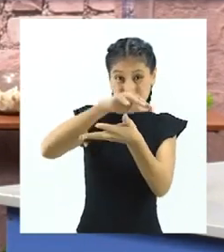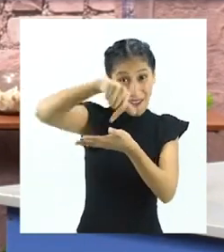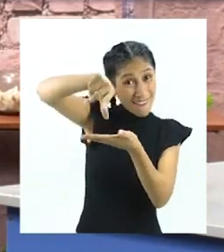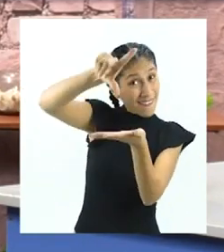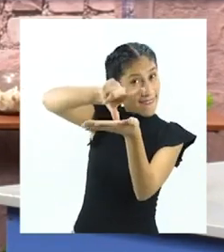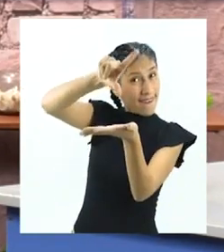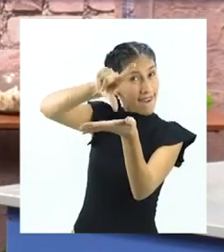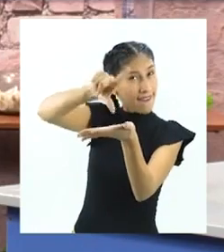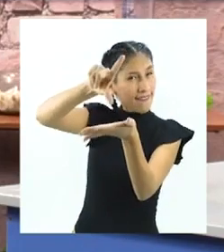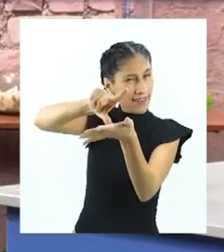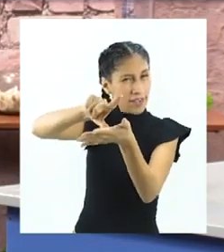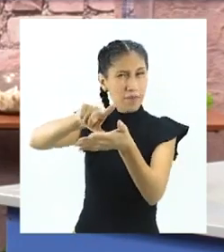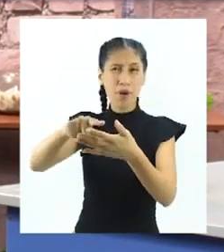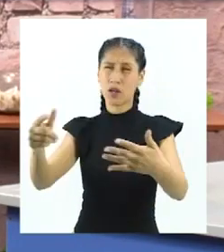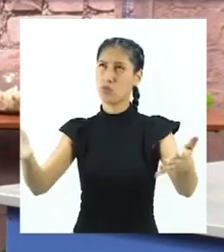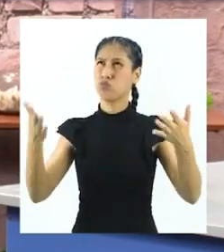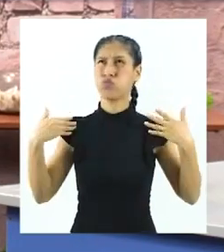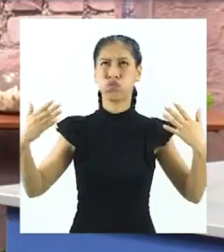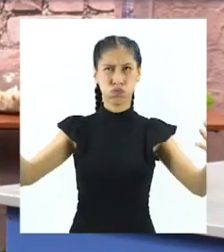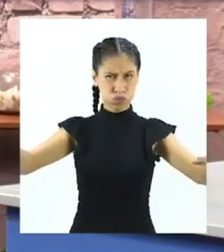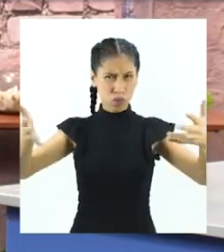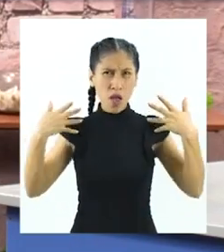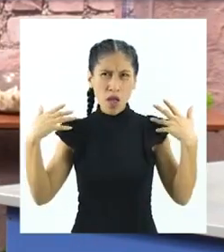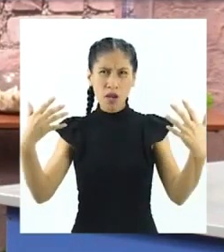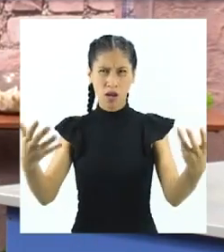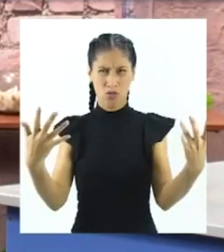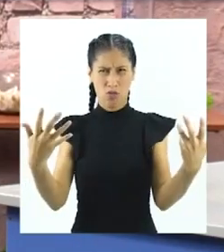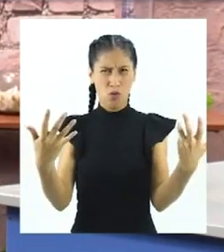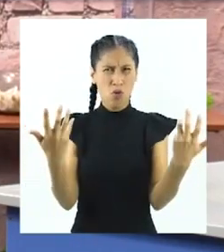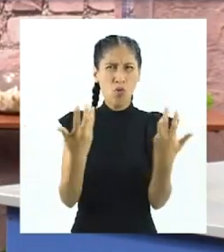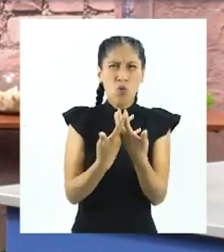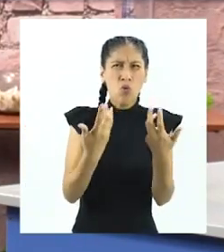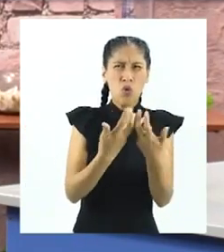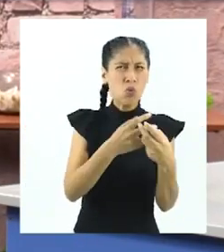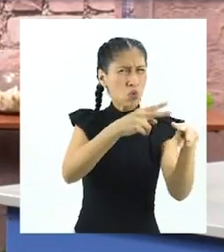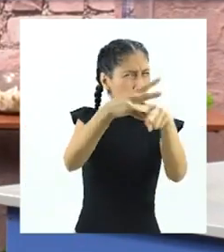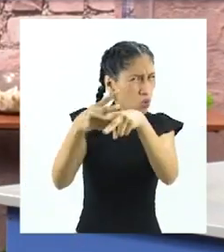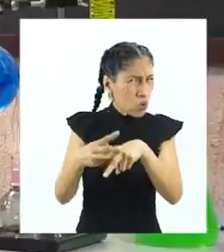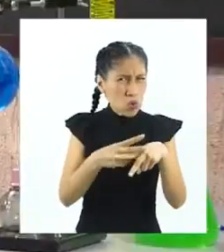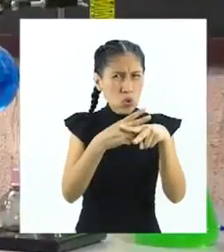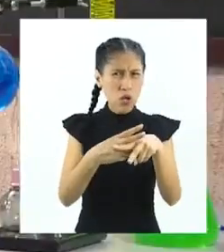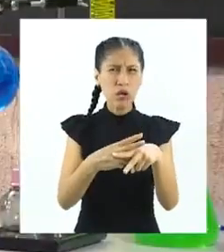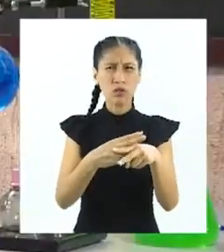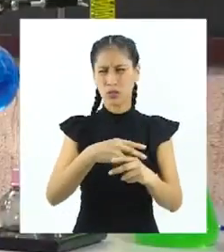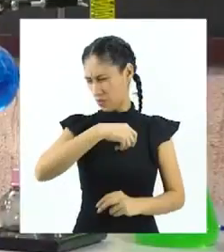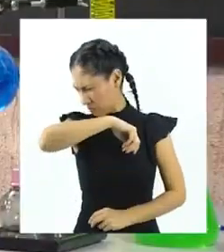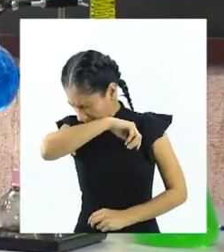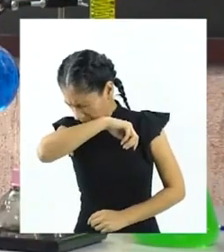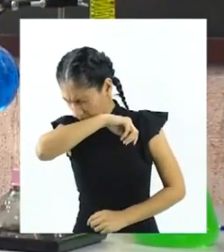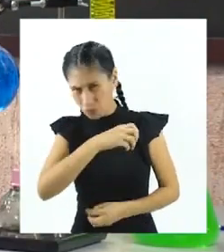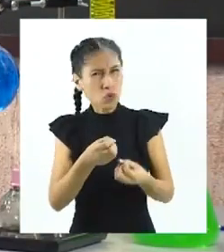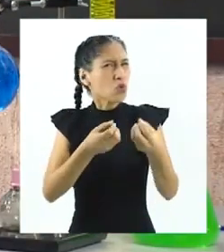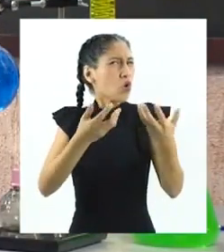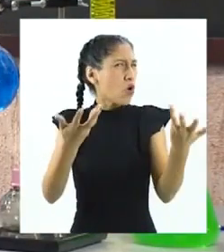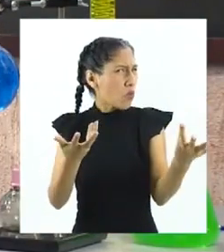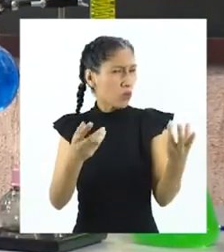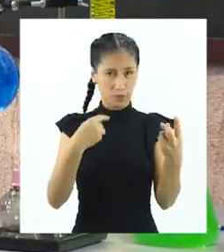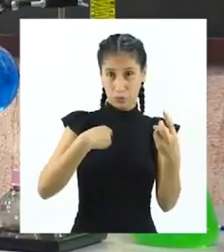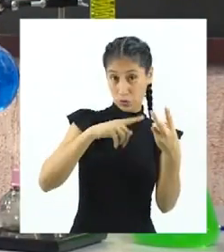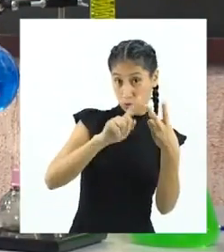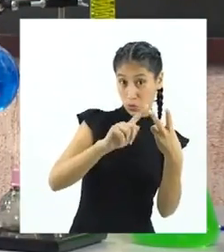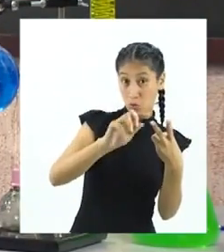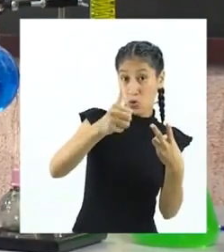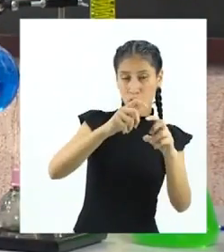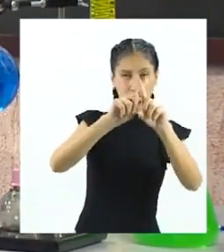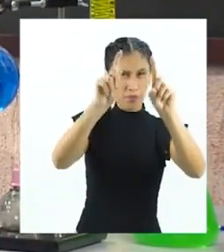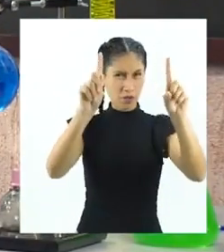presenta en Lima en época de verano? De modo que se eviten las enfermedades respiratorias. Yo tengo otra. ¿De qué manera